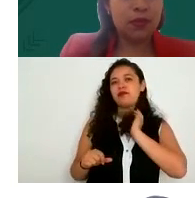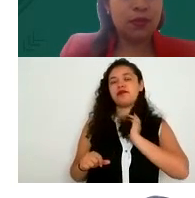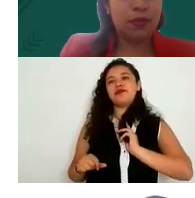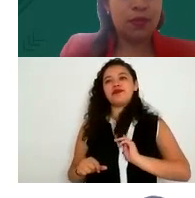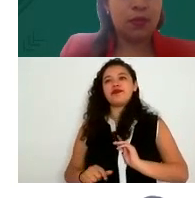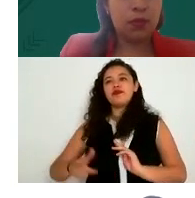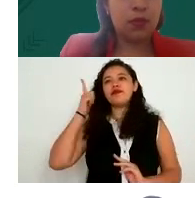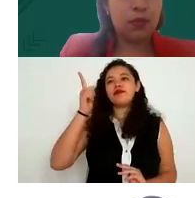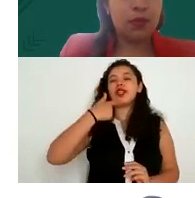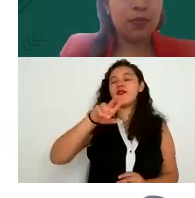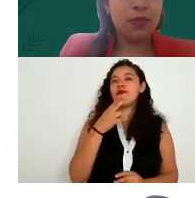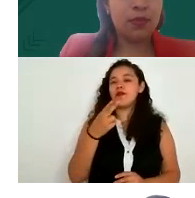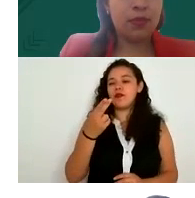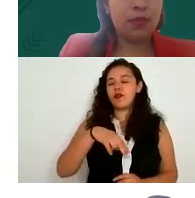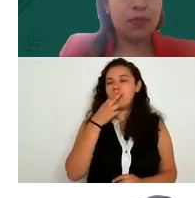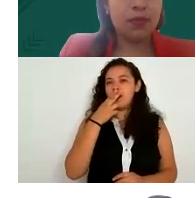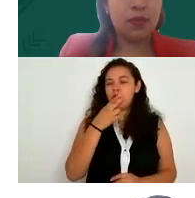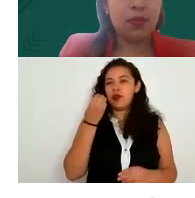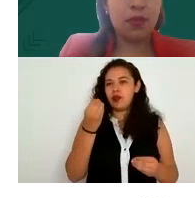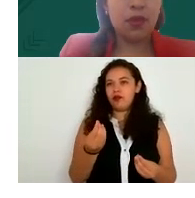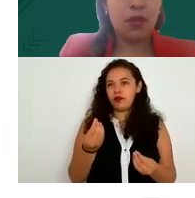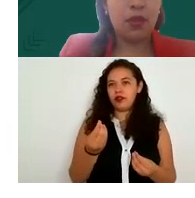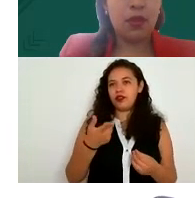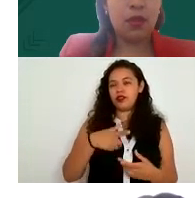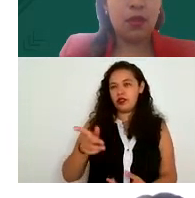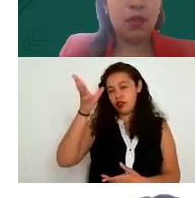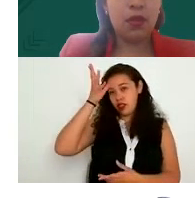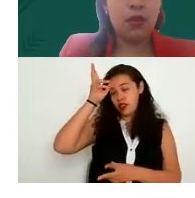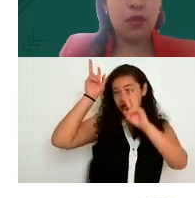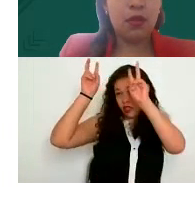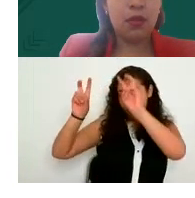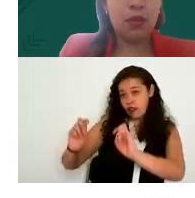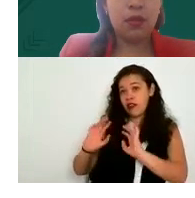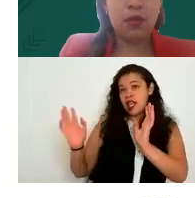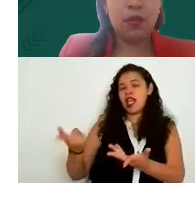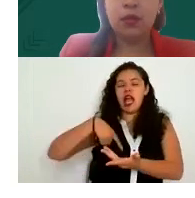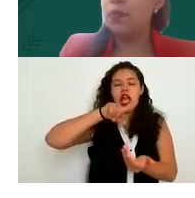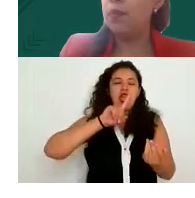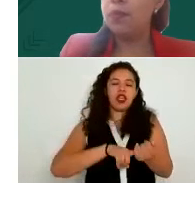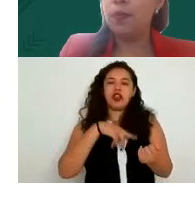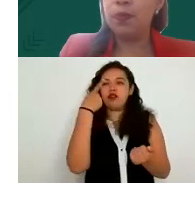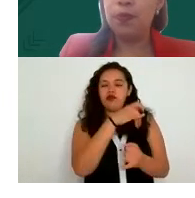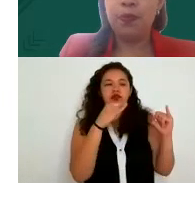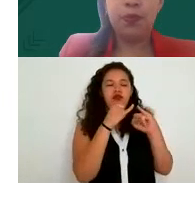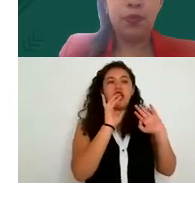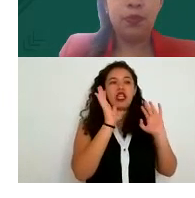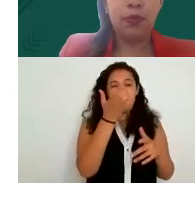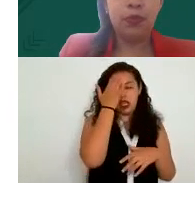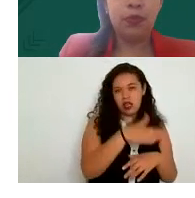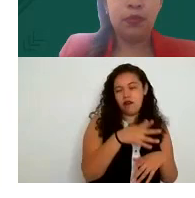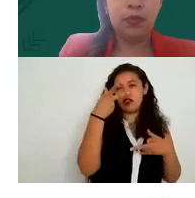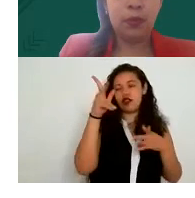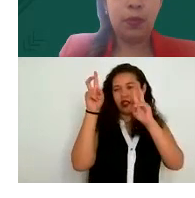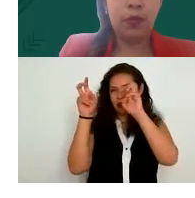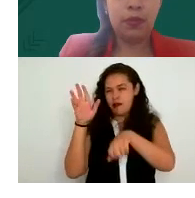de verdad de gran utilidad que hayan reforzado los temas pues que ya vienen manejando al interior de sus instituciones y pues que es muy importante su